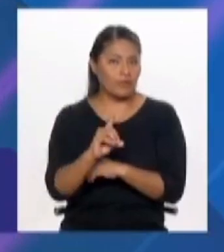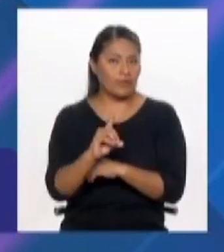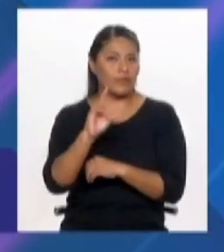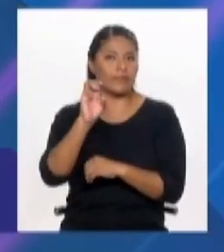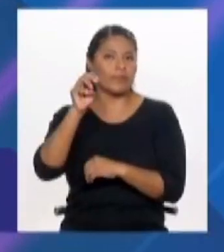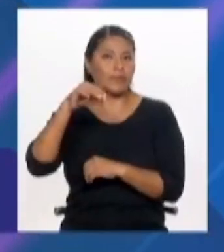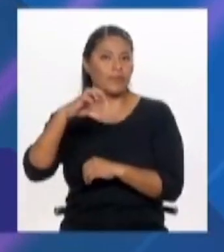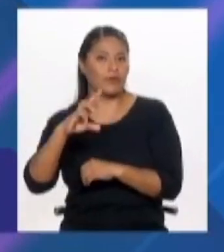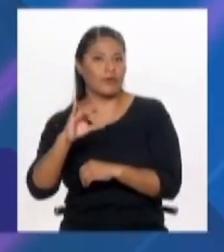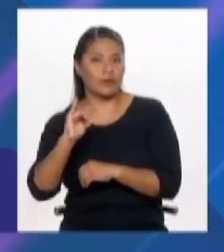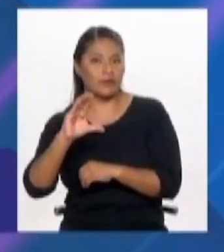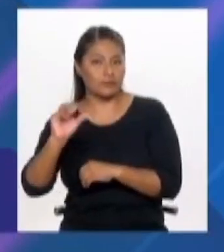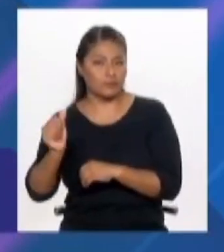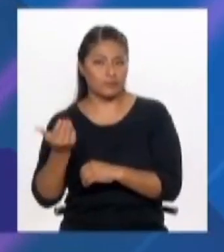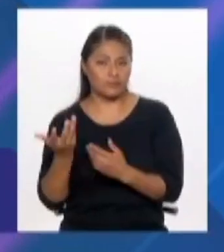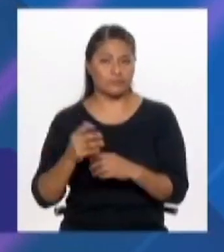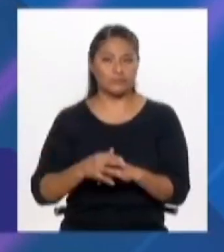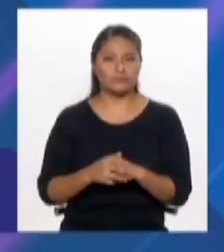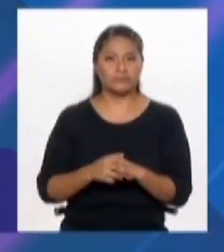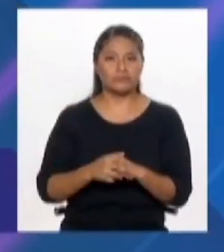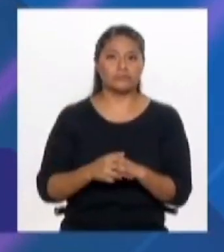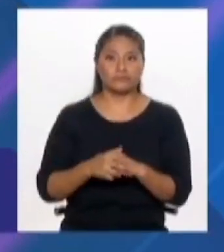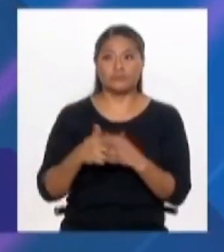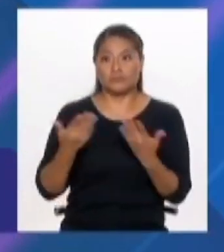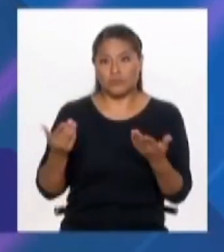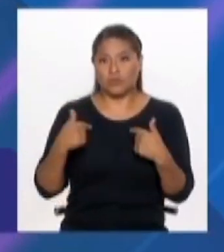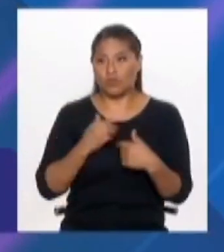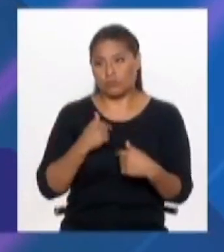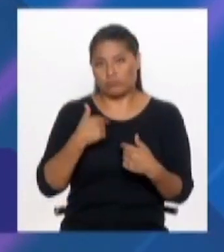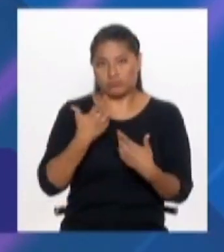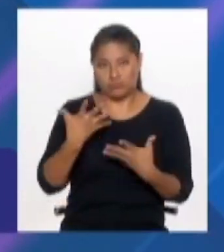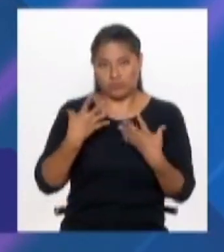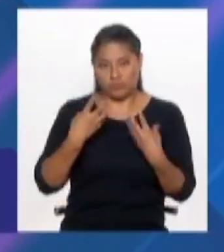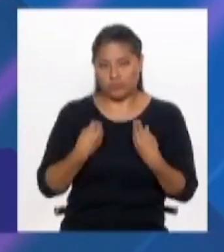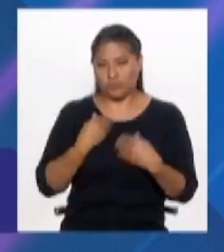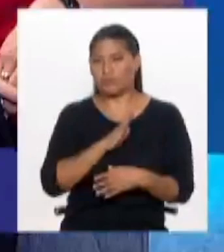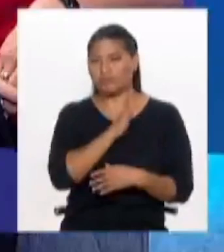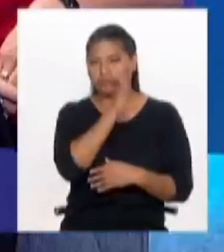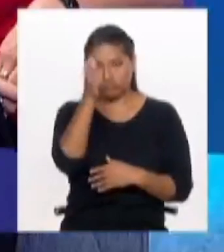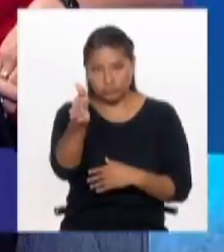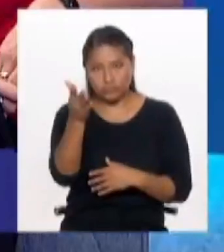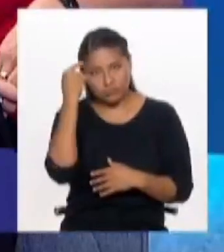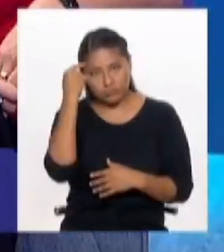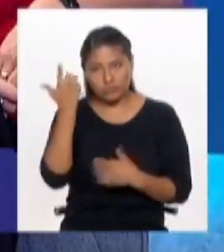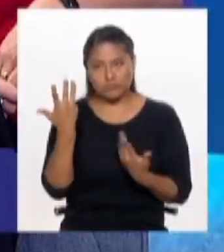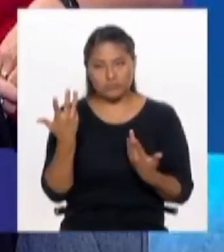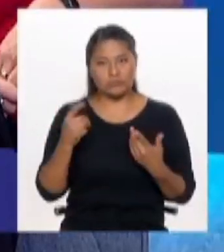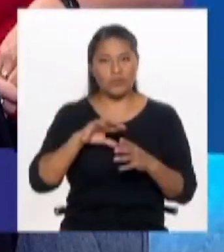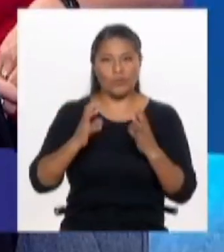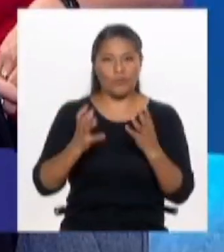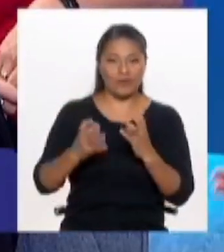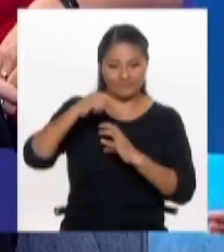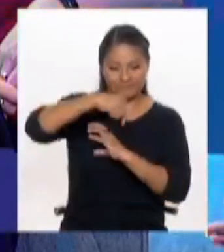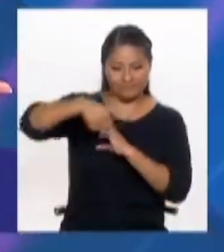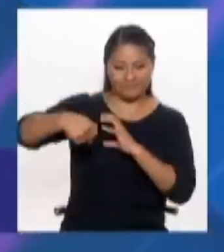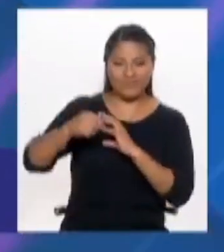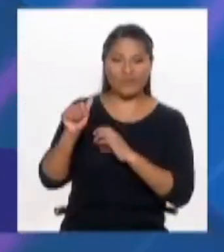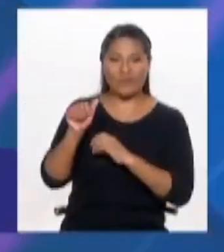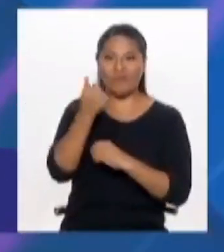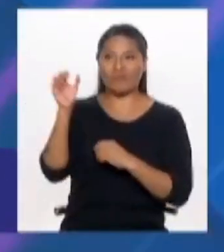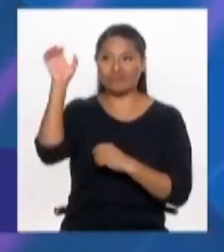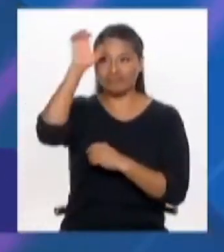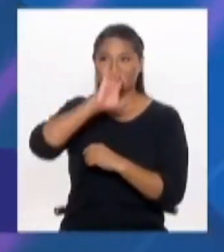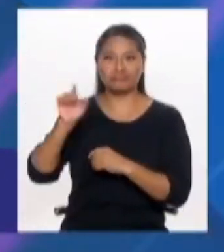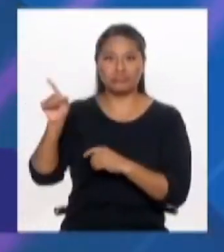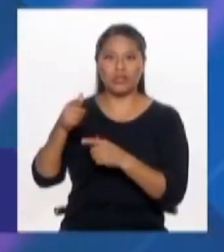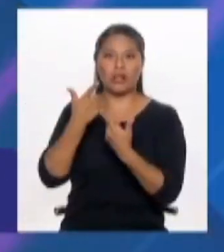increíble. O sea, en el mundo haces tú. Te vas al parque, no sé... Otra vez pienso en las ciudades estas, los grandes parques